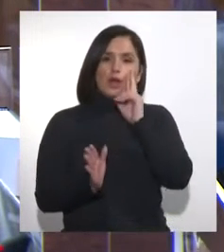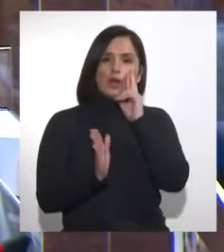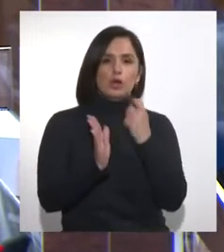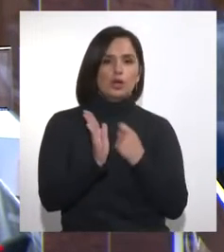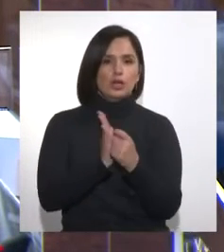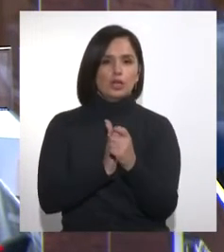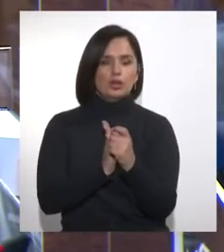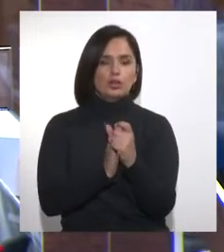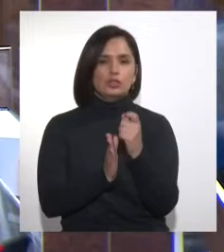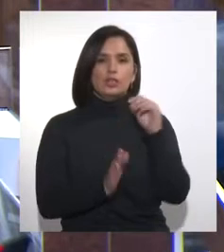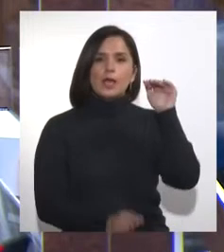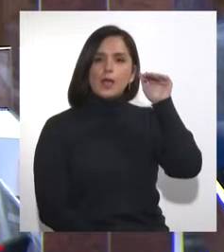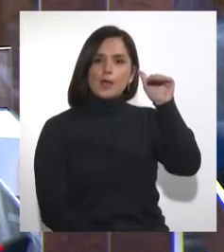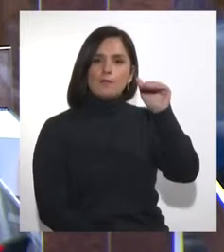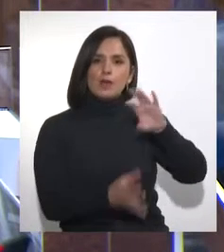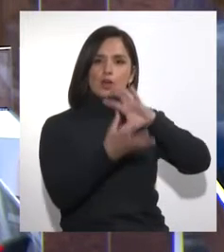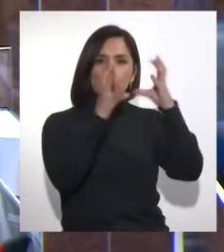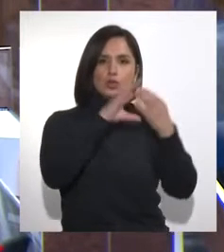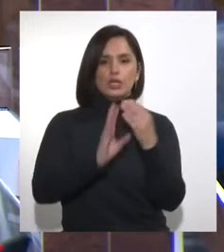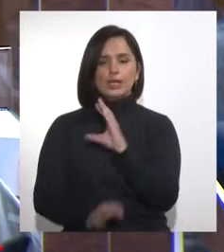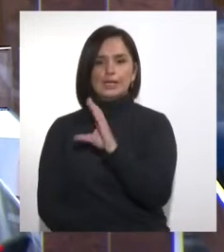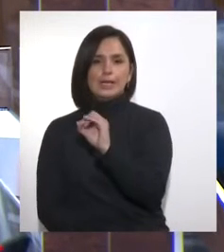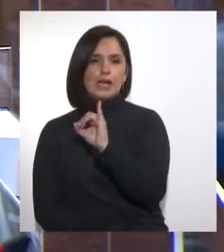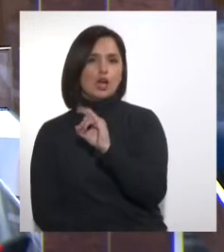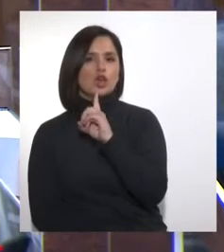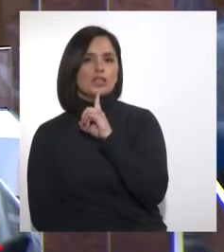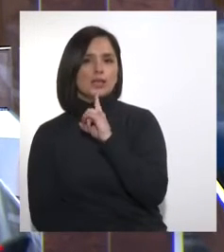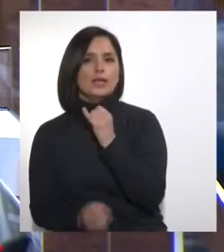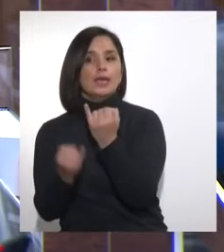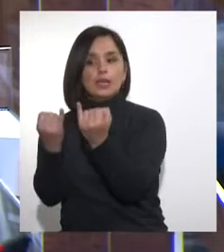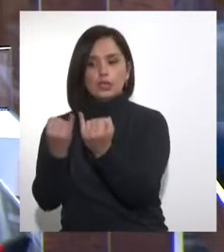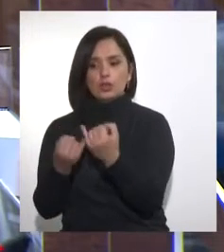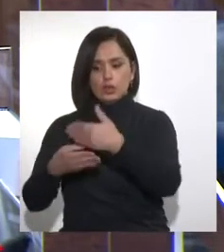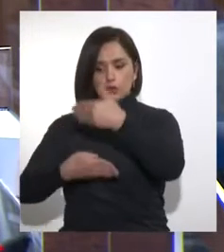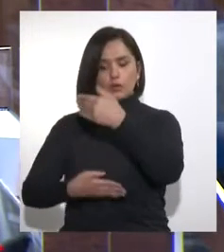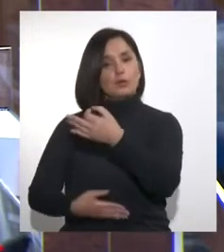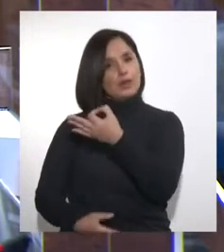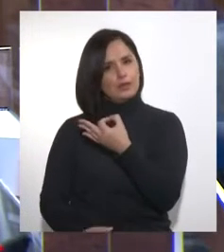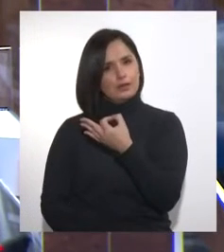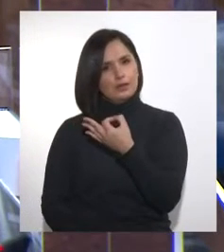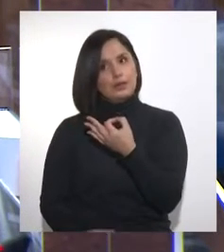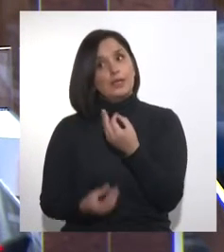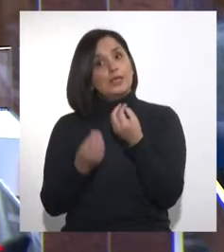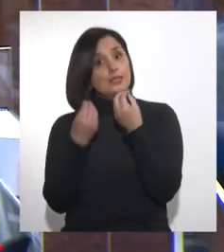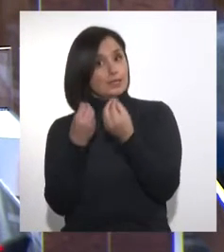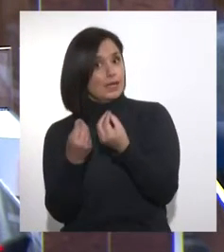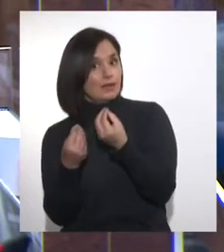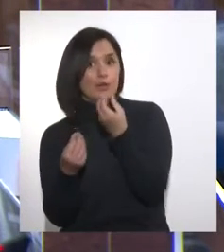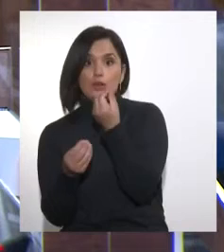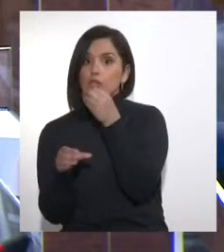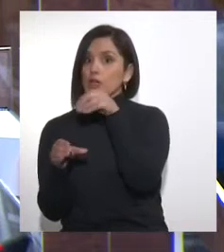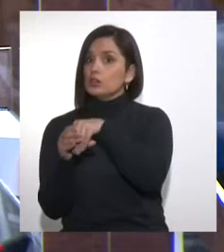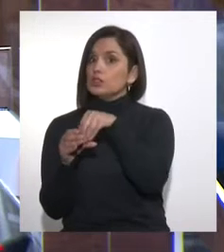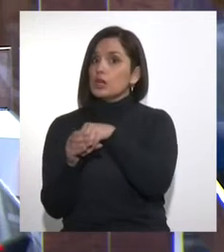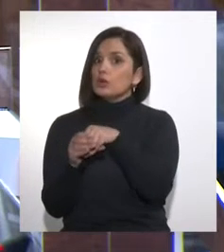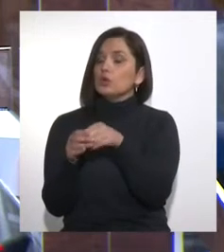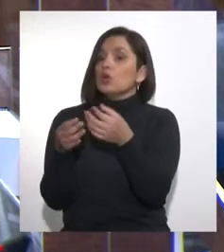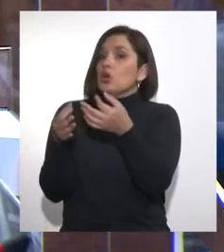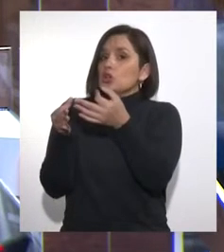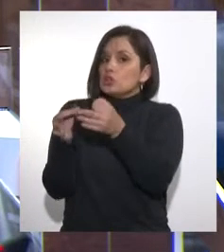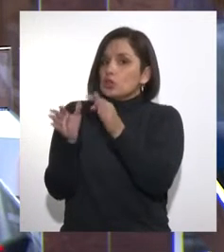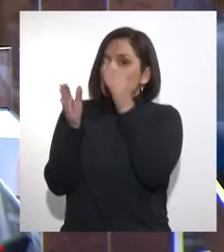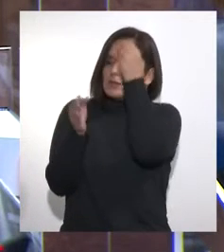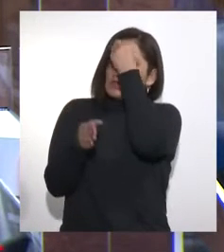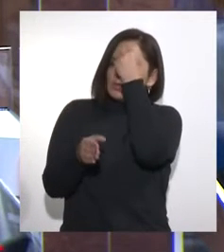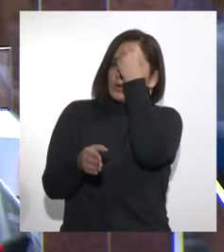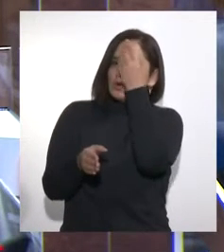OIT que ha señalado en su último informe, comía, si bien sería deseable que los ahorros previsionales sólo atendieran las prestaciones